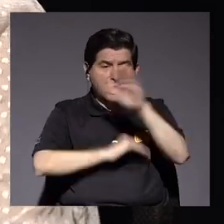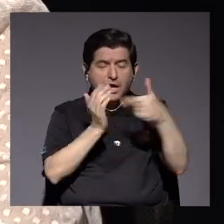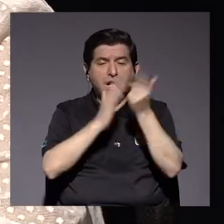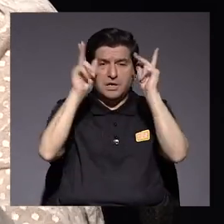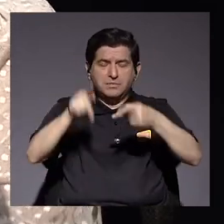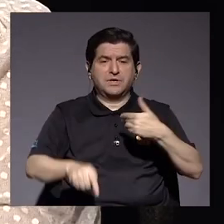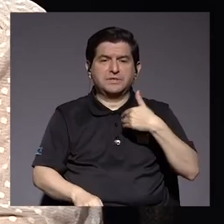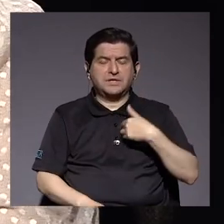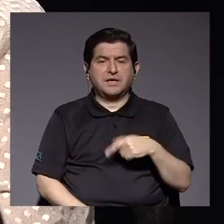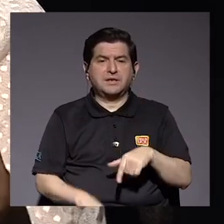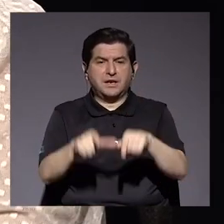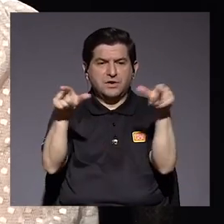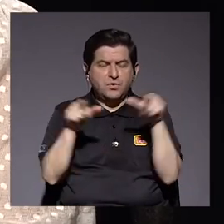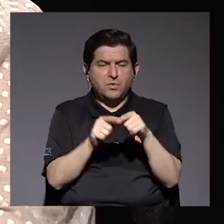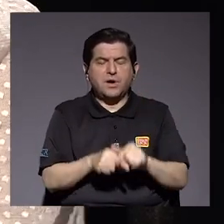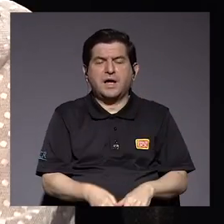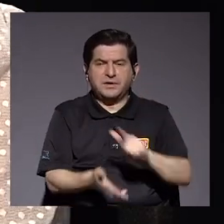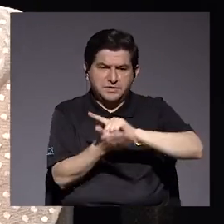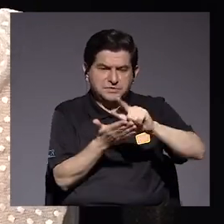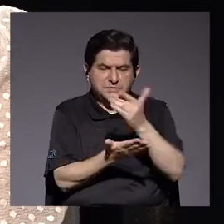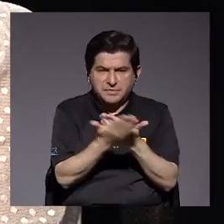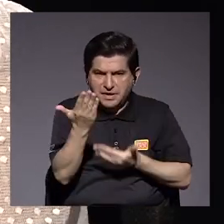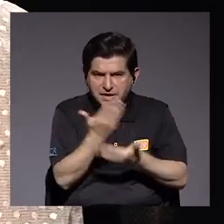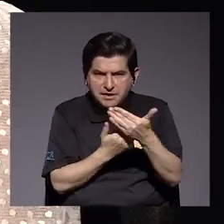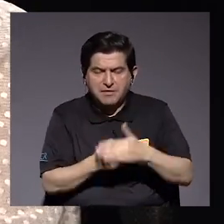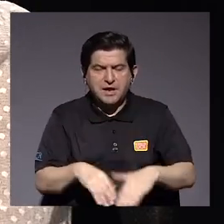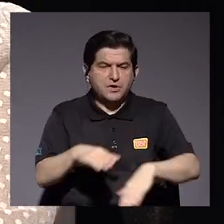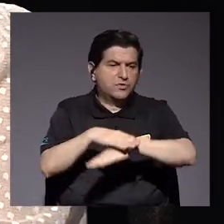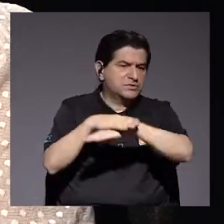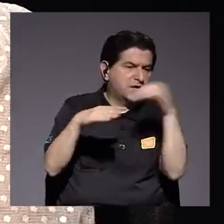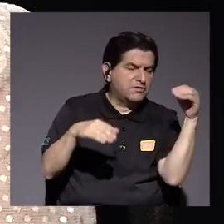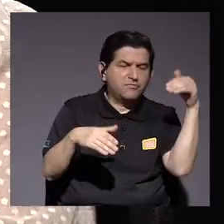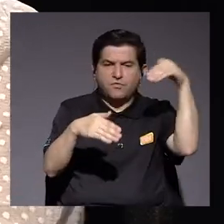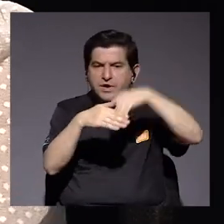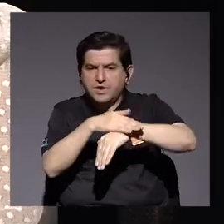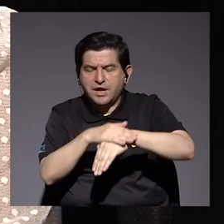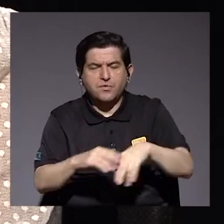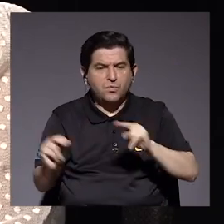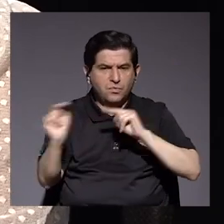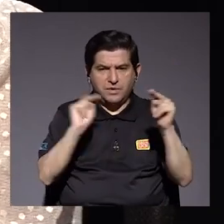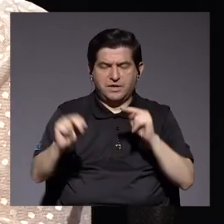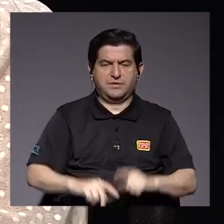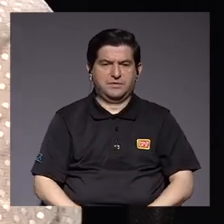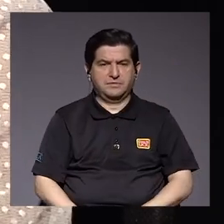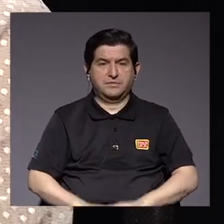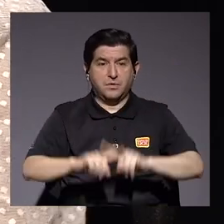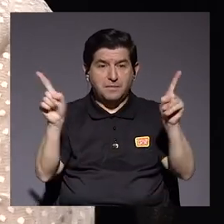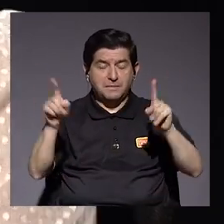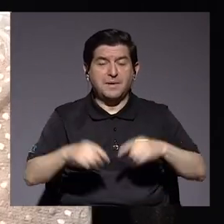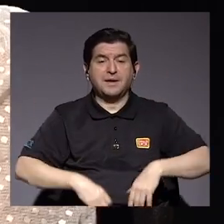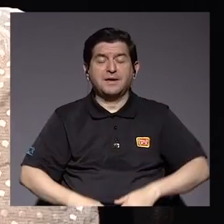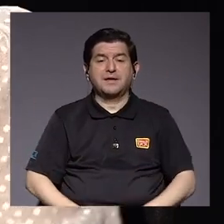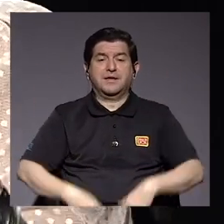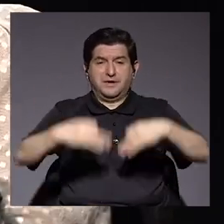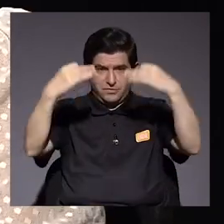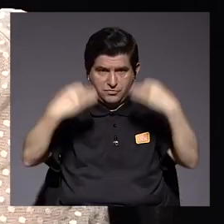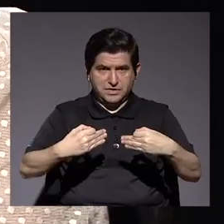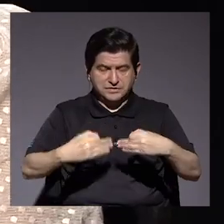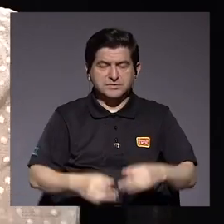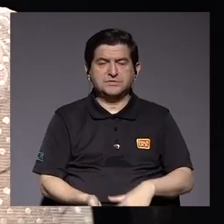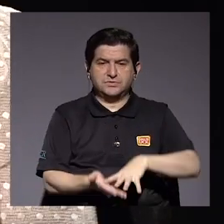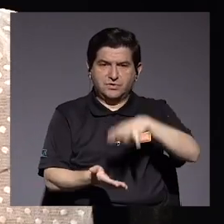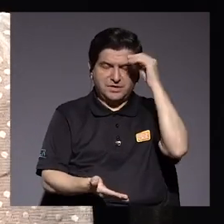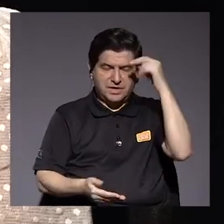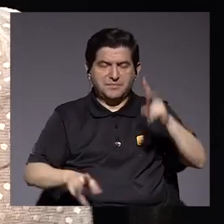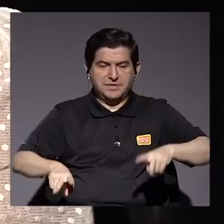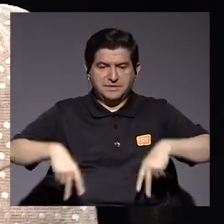todo el mundo a tener los lavatorios adentro afuera de los negocios y que la gente se tenga que lavar las manos a la entrada a la salida pero hay que tomar las medidas y hay que aprender a